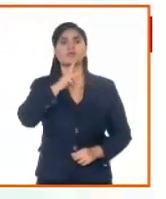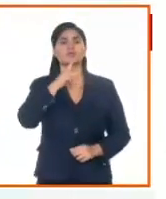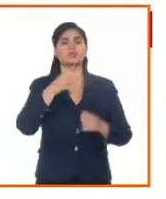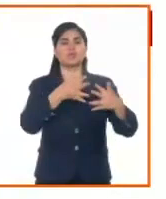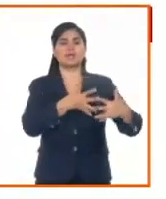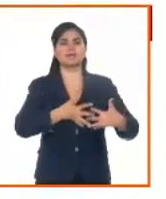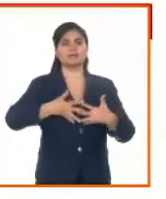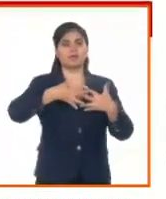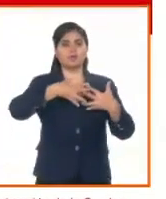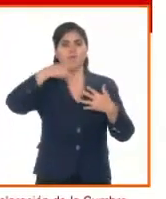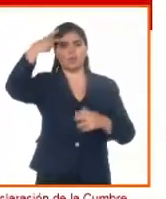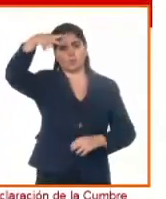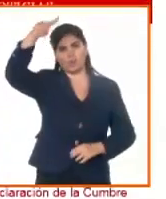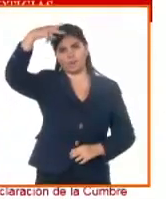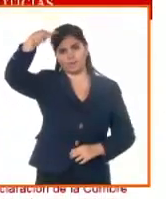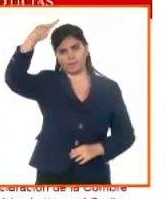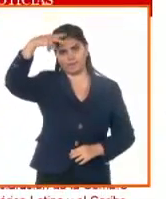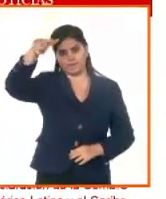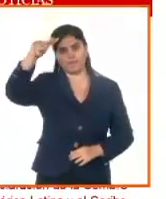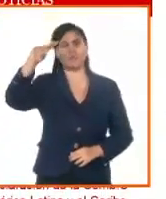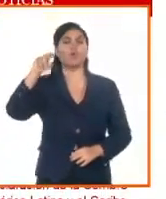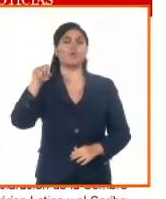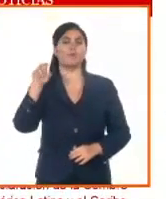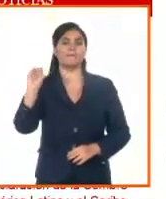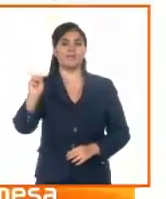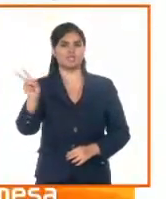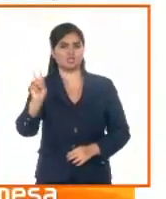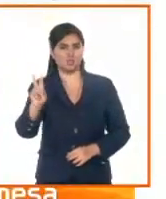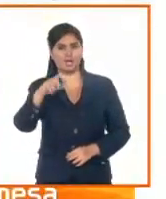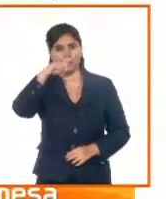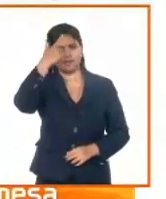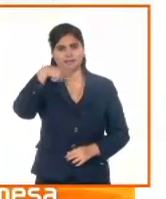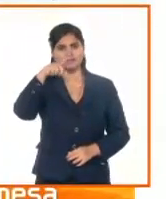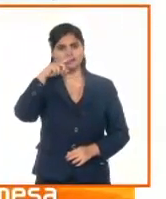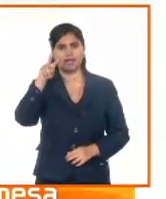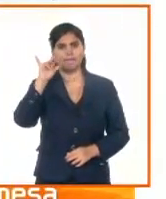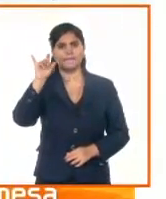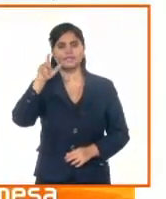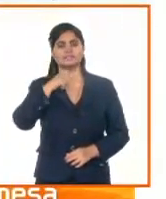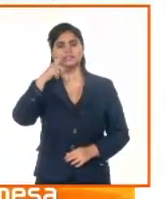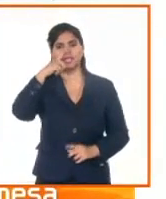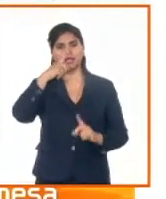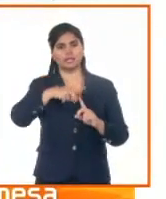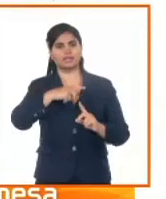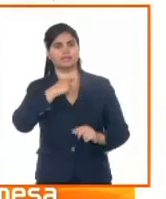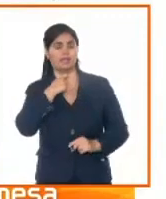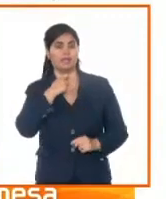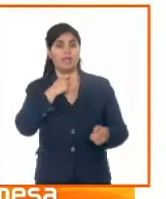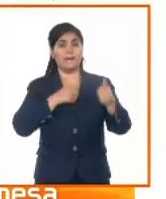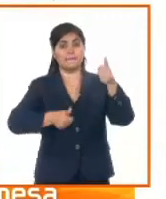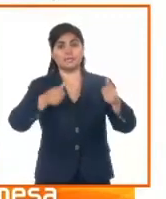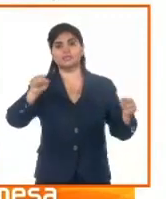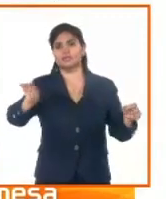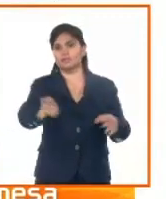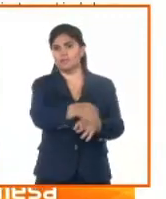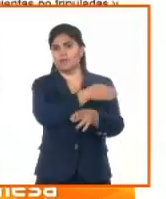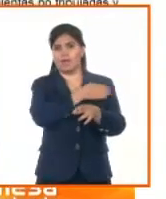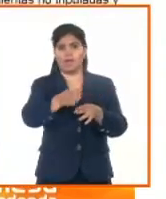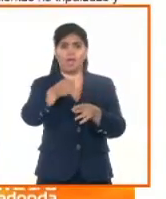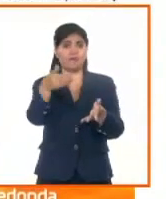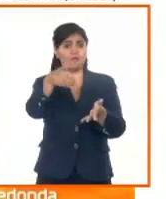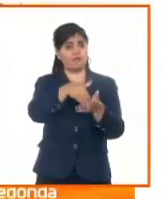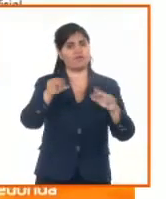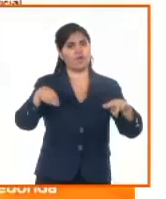Unidos, los mexicanos, la República Bolivariana de Venezuela y San Vicente y las Granadinas, en su calidad de presidente protémpore de la CELAC,